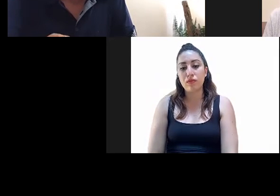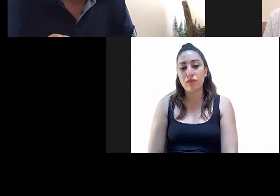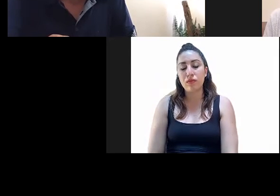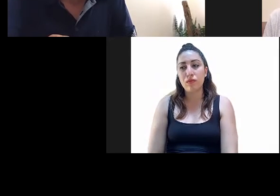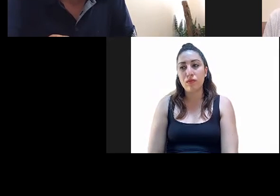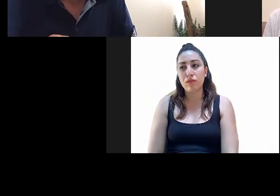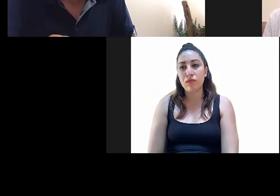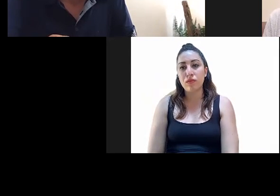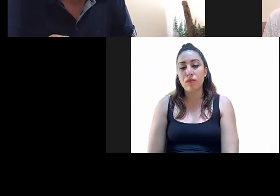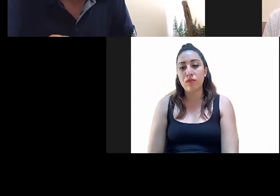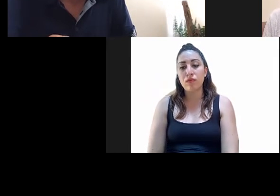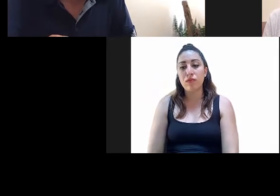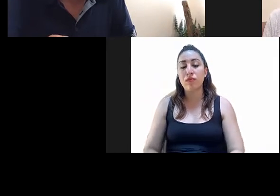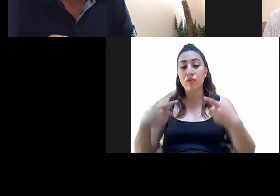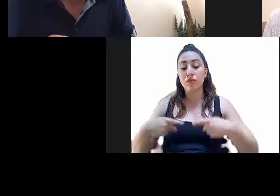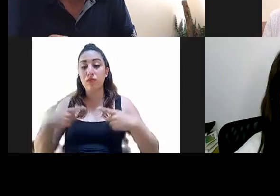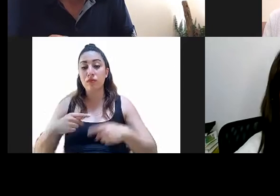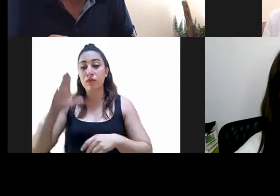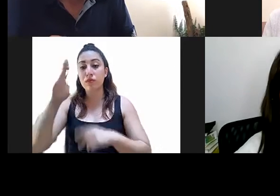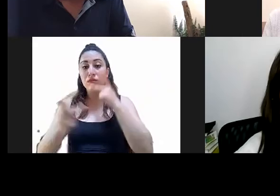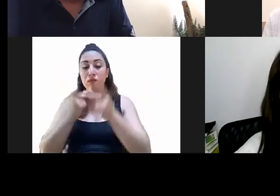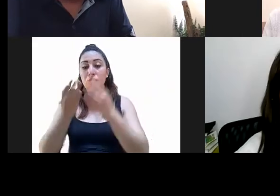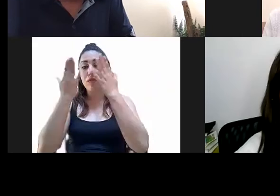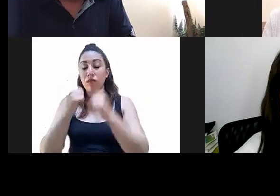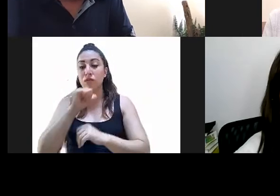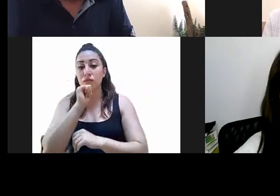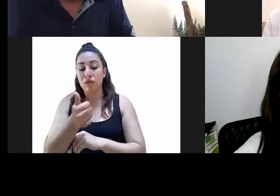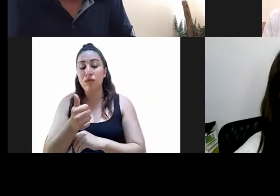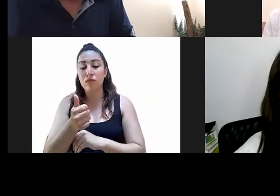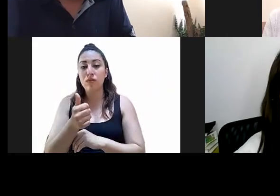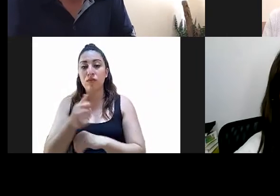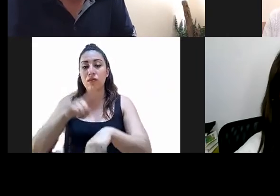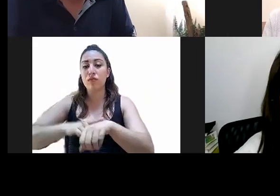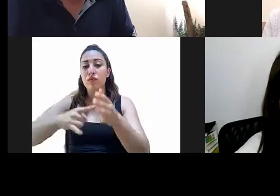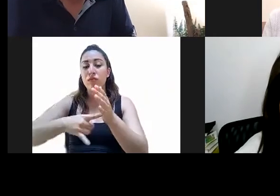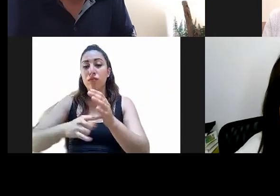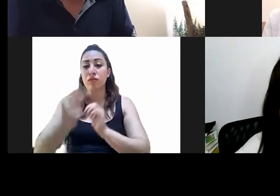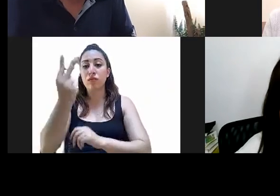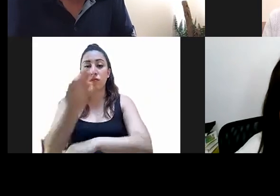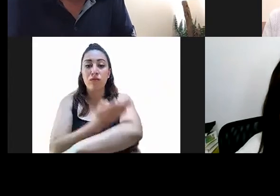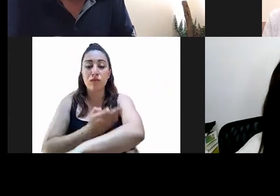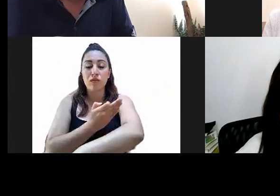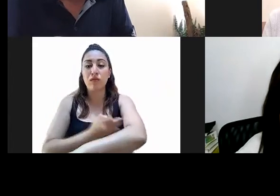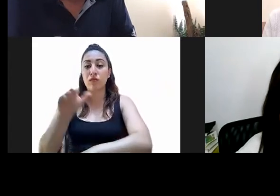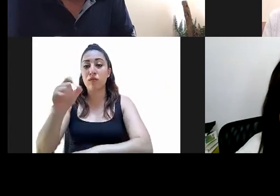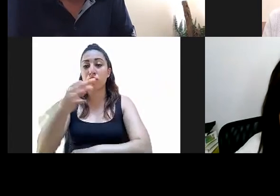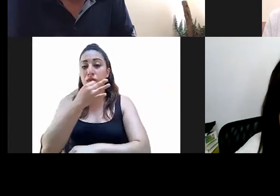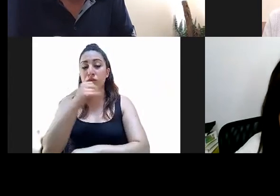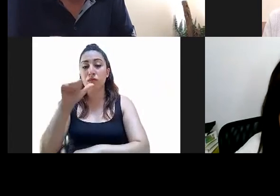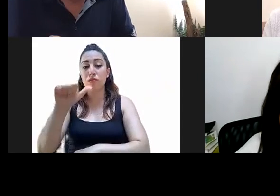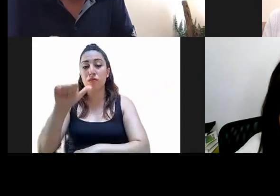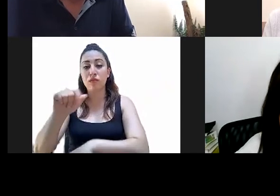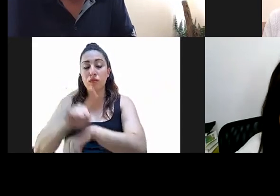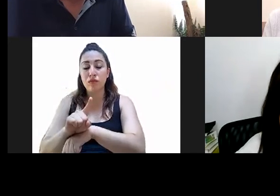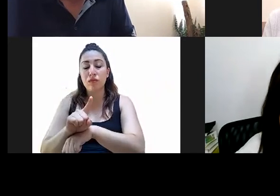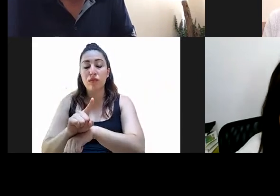Gracias. Habiendo comentarios y desahogados los asuntos, agendado, siendo las 14 horas o 20 minutos, damos